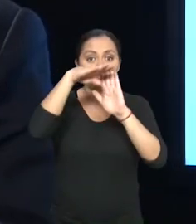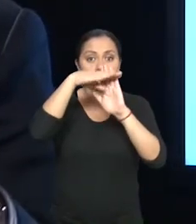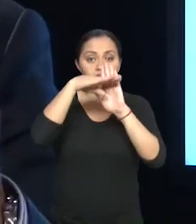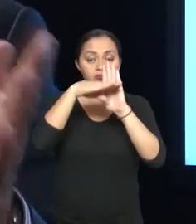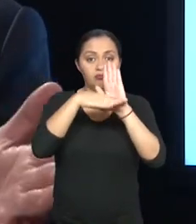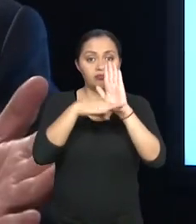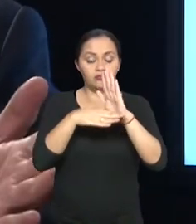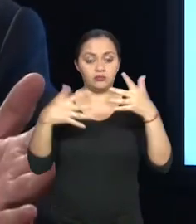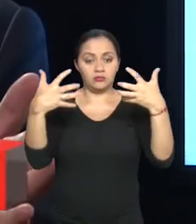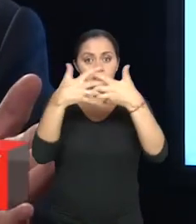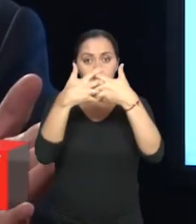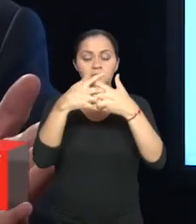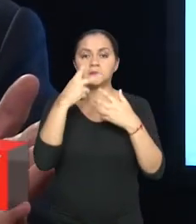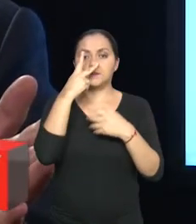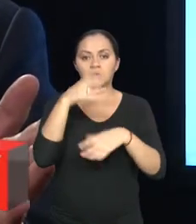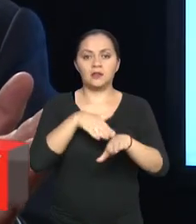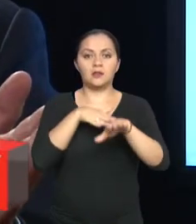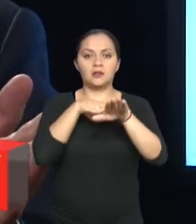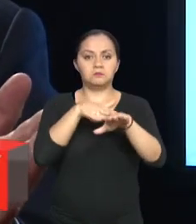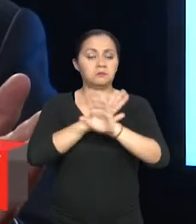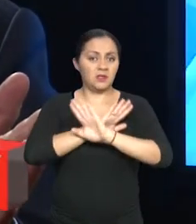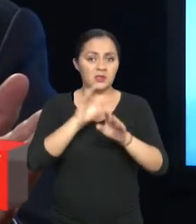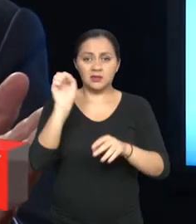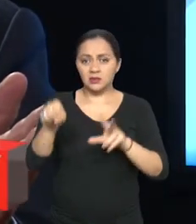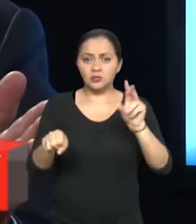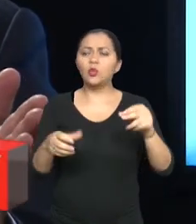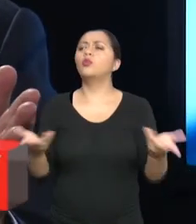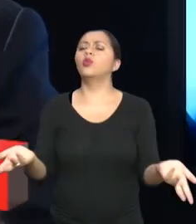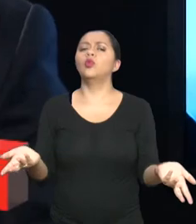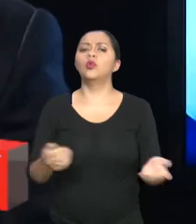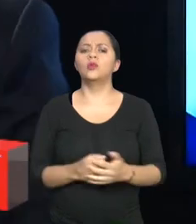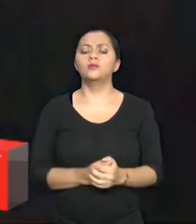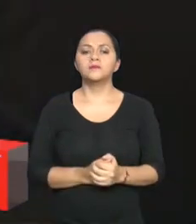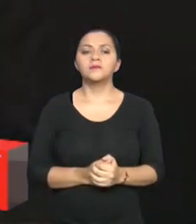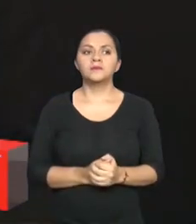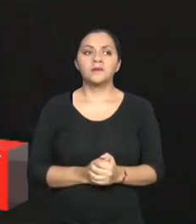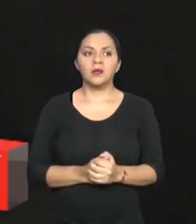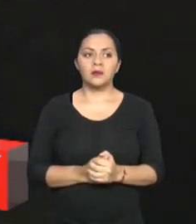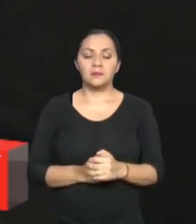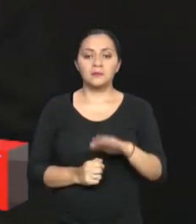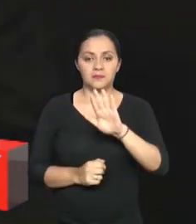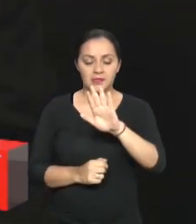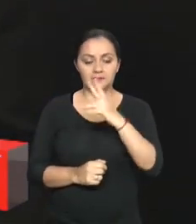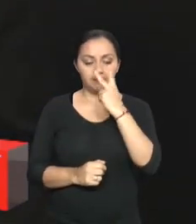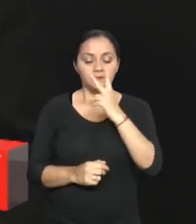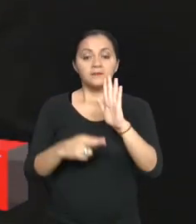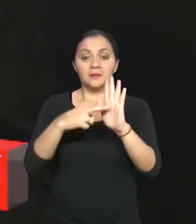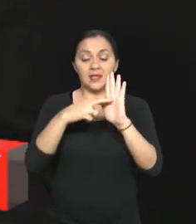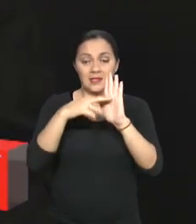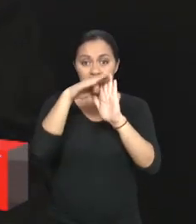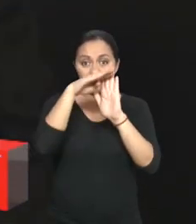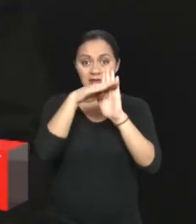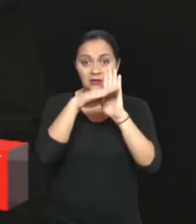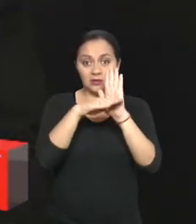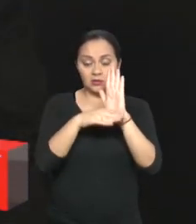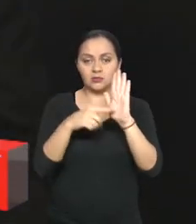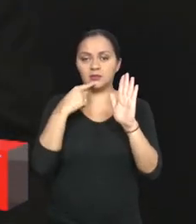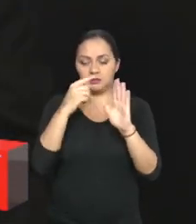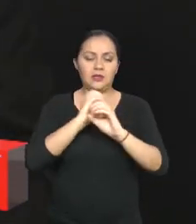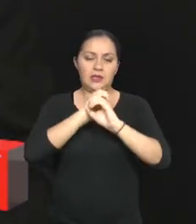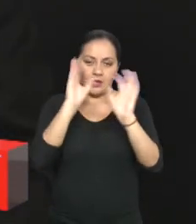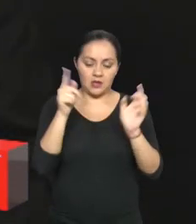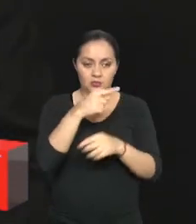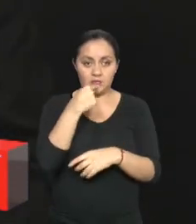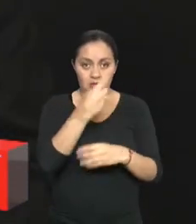institucionales debe estar respaldado de esa manera. ¿Es así o no es así la realidad? Bueno, en realidad, dentro de los requisitos, como usted bien señalaba, se